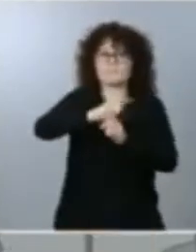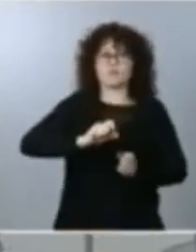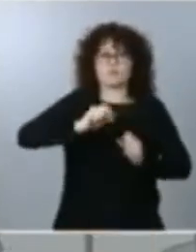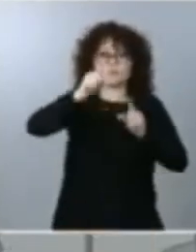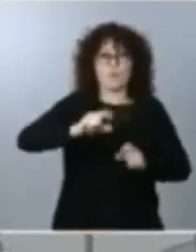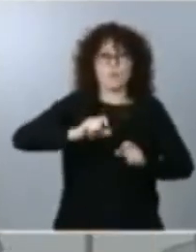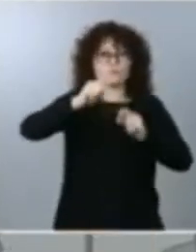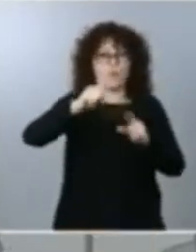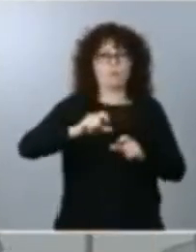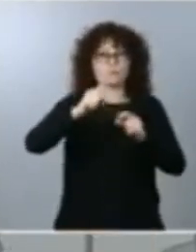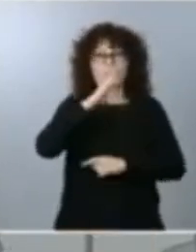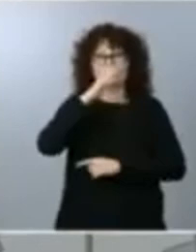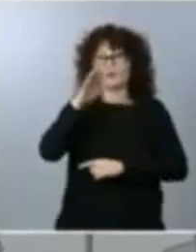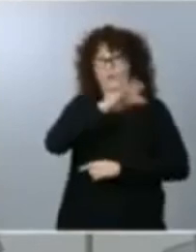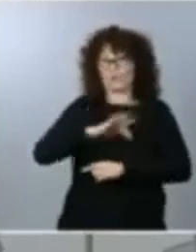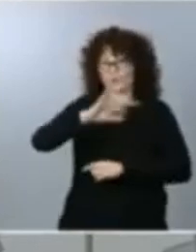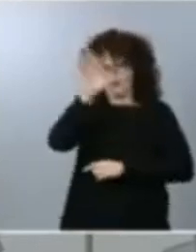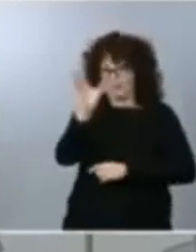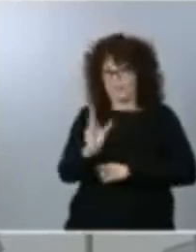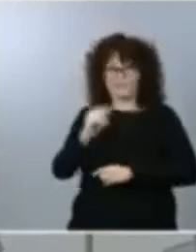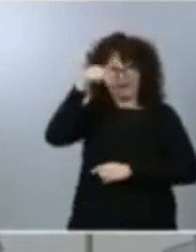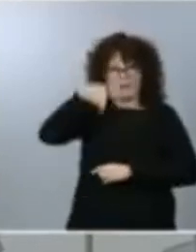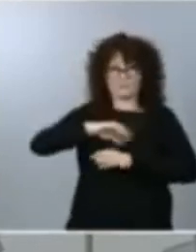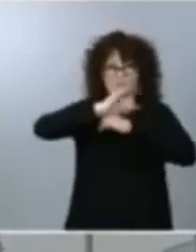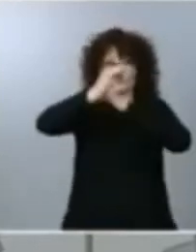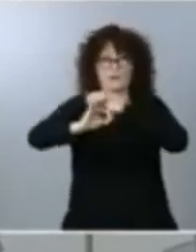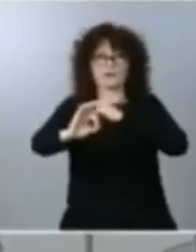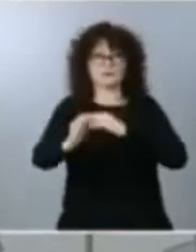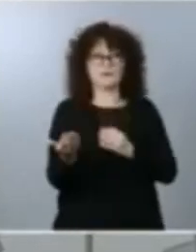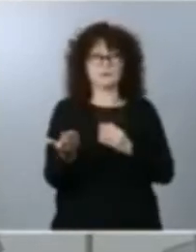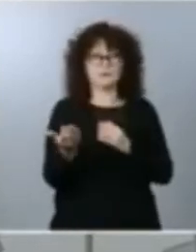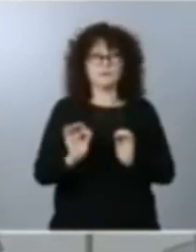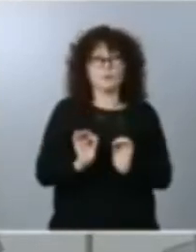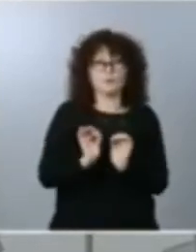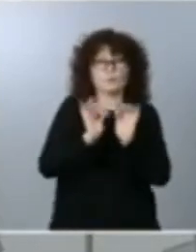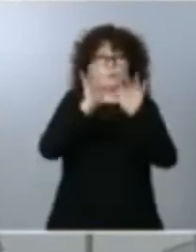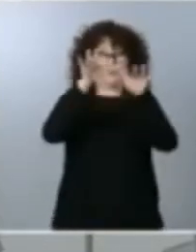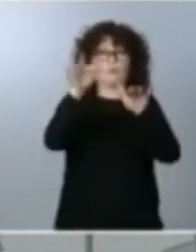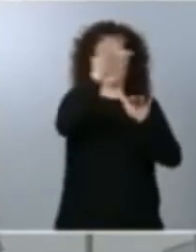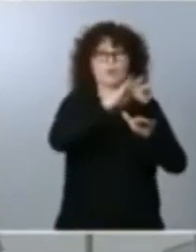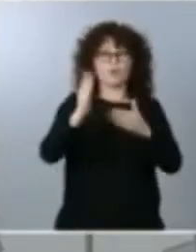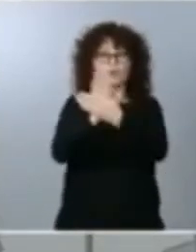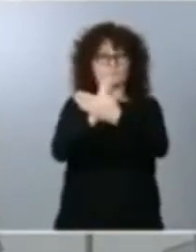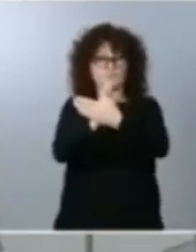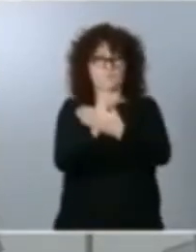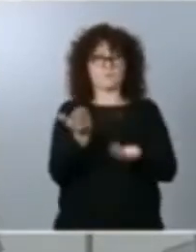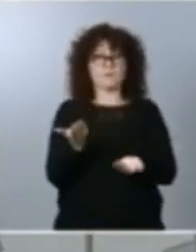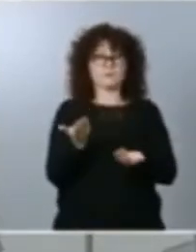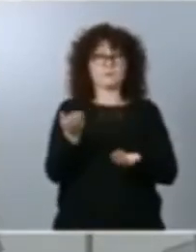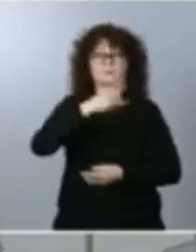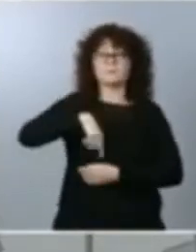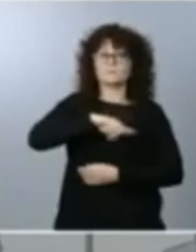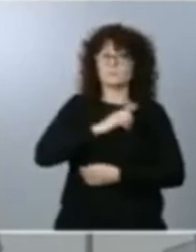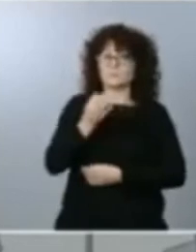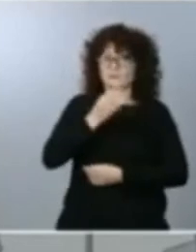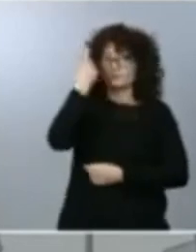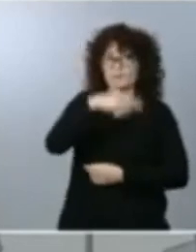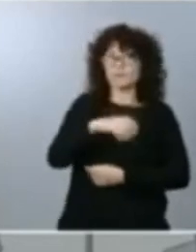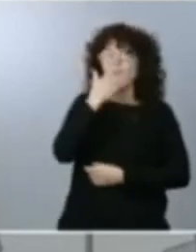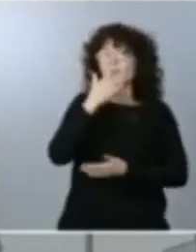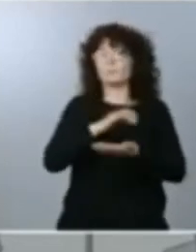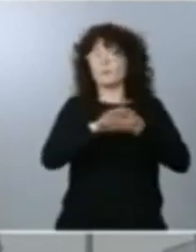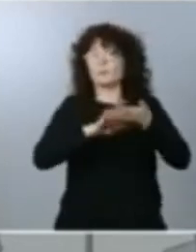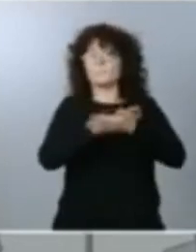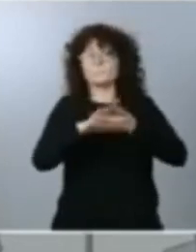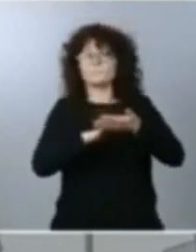de la África subsahariana por tanto tenemos que ser conscientes de que en muchas ocasiones cuando se habla por ejemplo de la